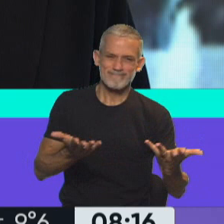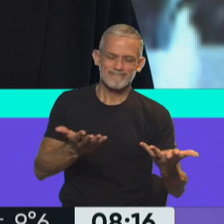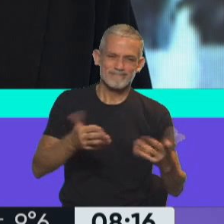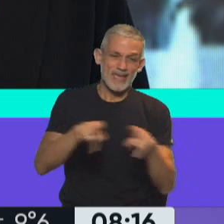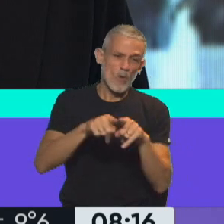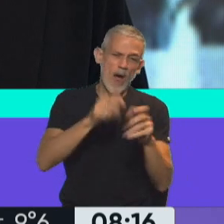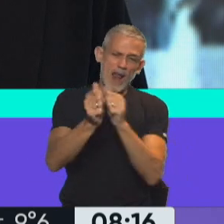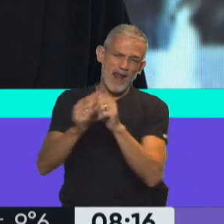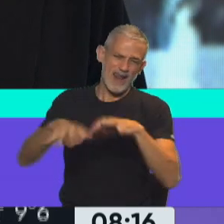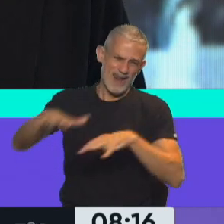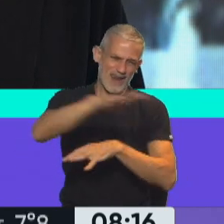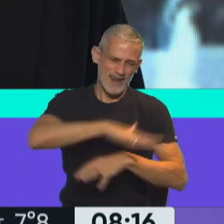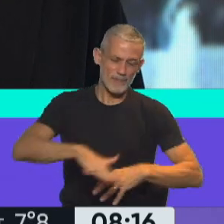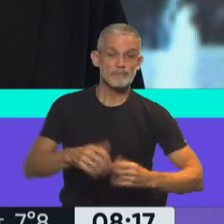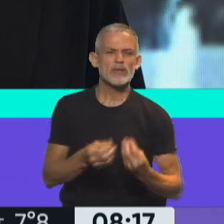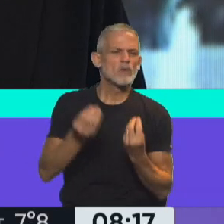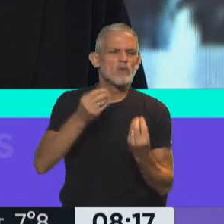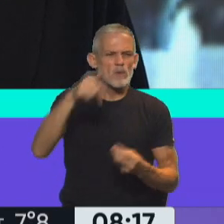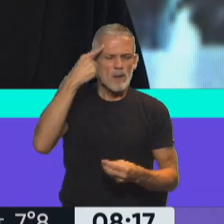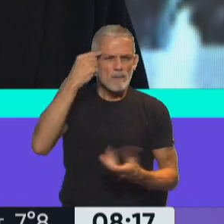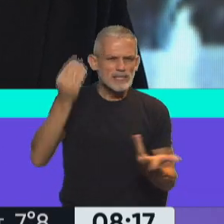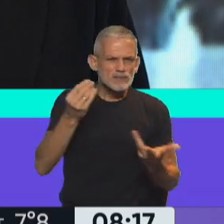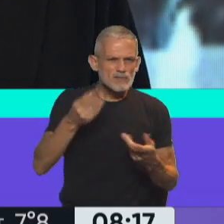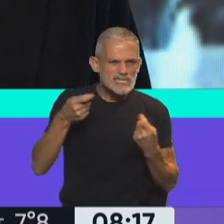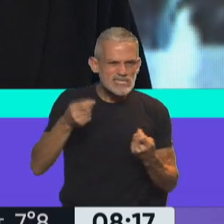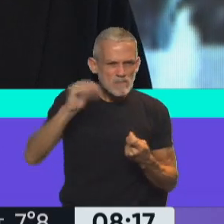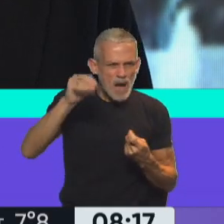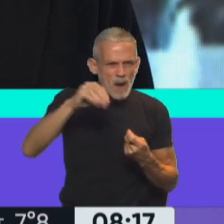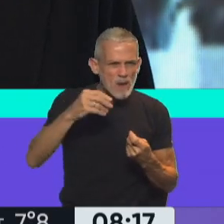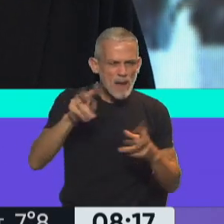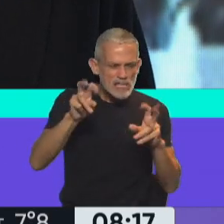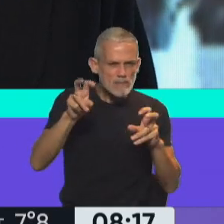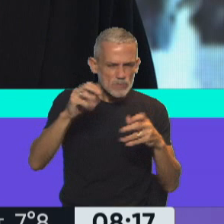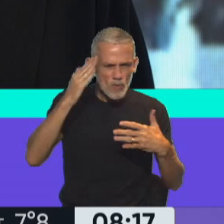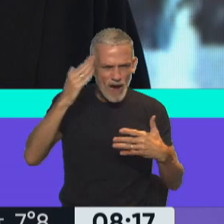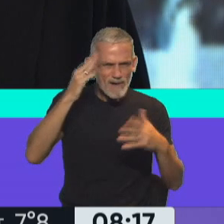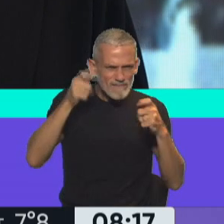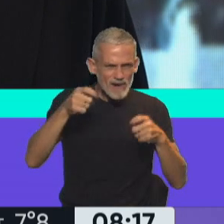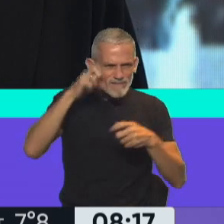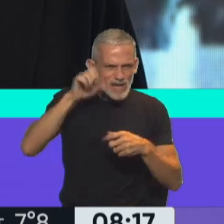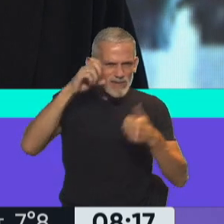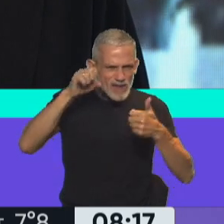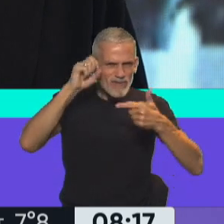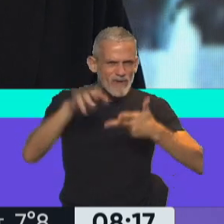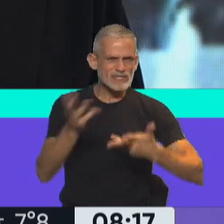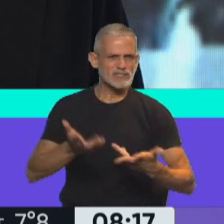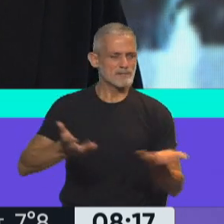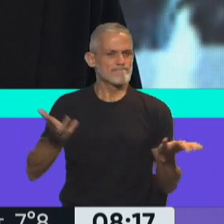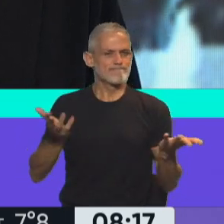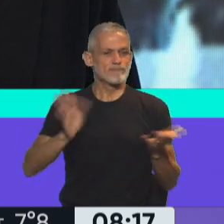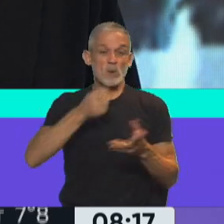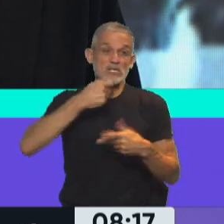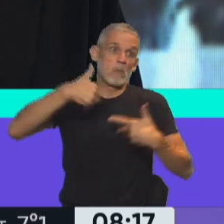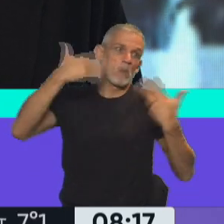Doctor, consultarle en este sentido, entonces, ¿por qué cree usted que hay tanta insistencia con Pfizer si lo que ocurriría justamente sería que si se hubiera